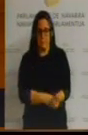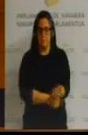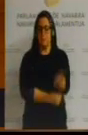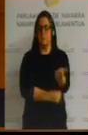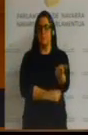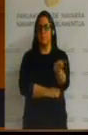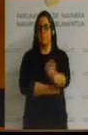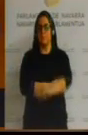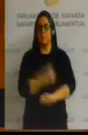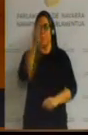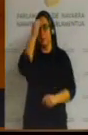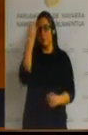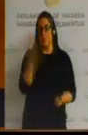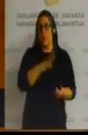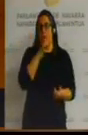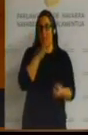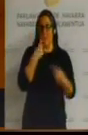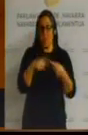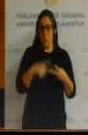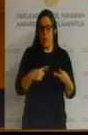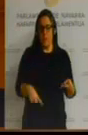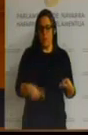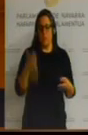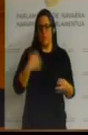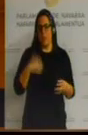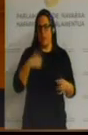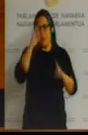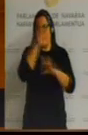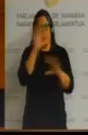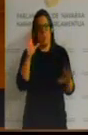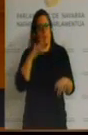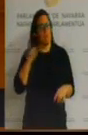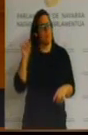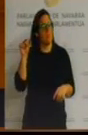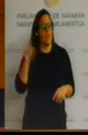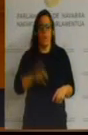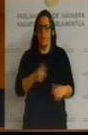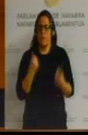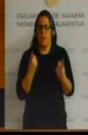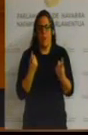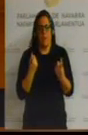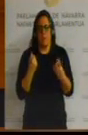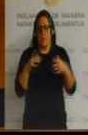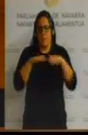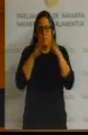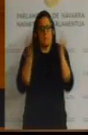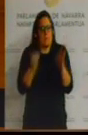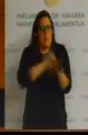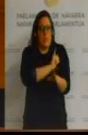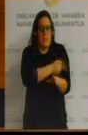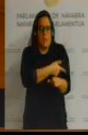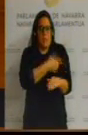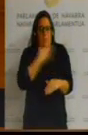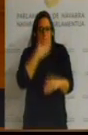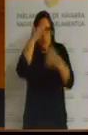Creo que con estos argumentos ha quedado suficientemente claro la necesidad de más espacios polideportivos cubiertos. Y